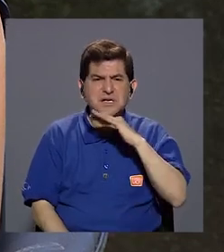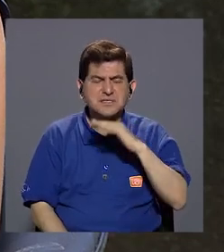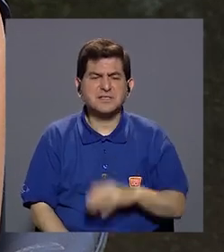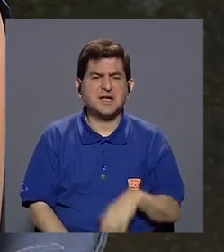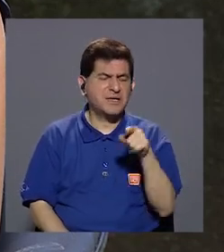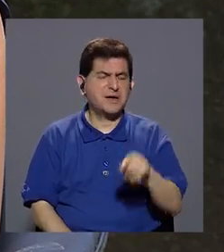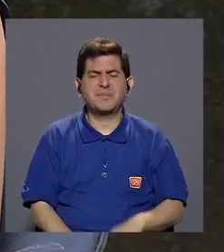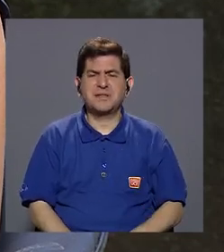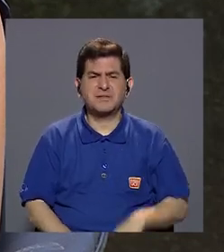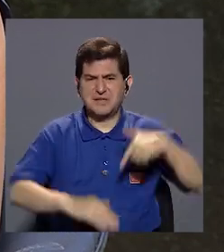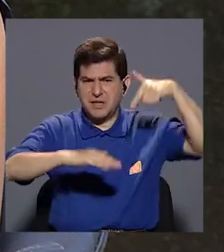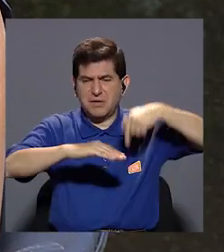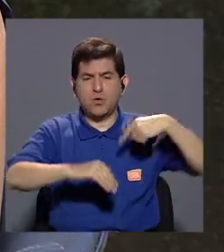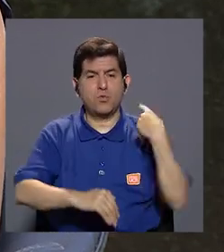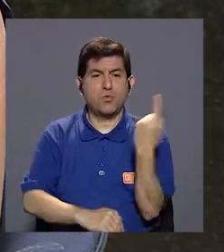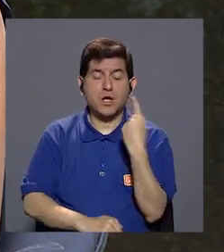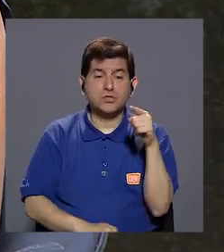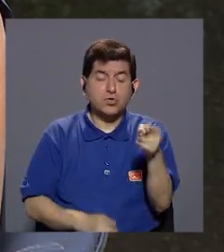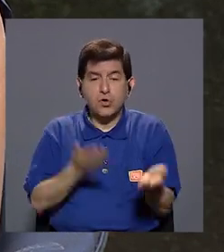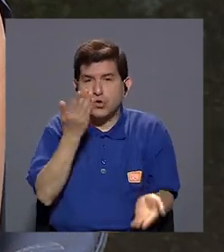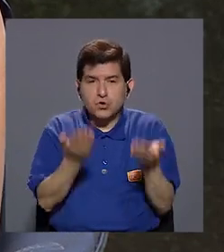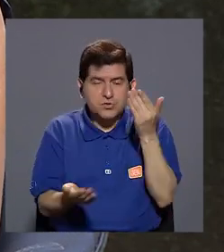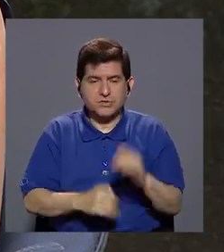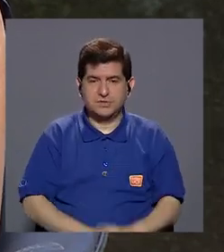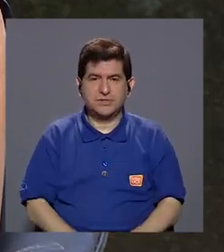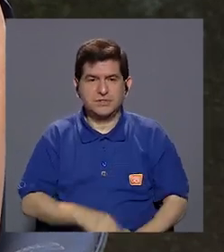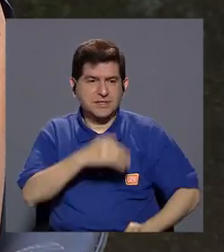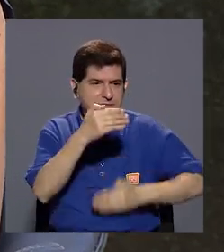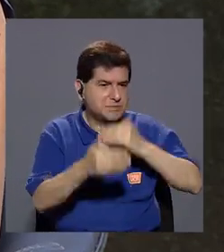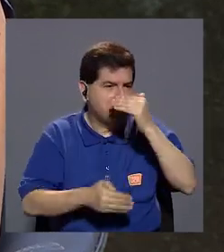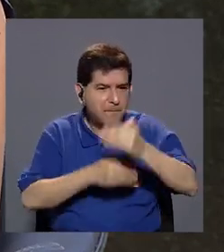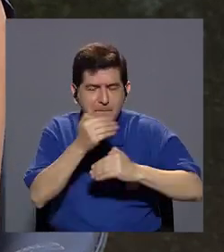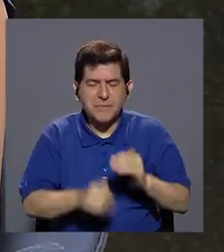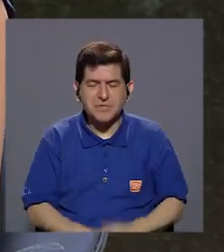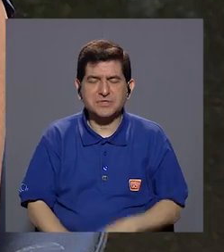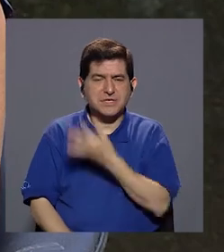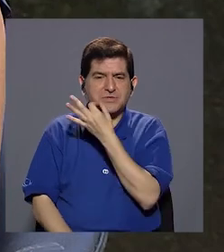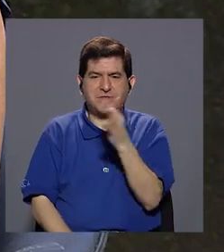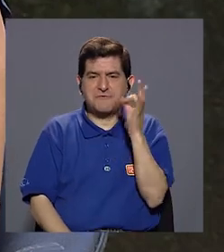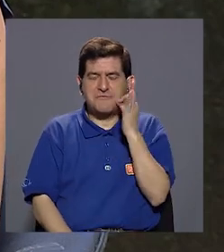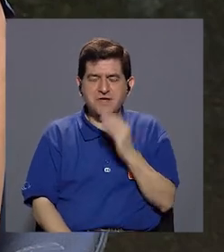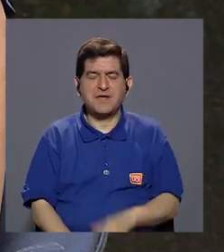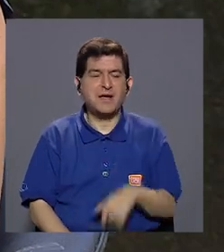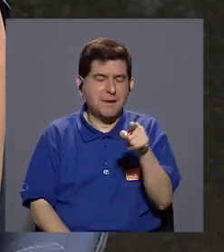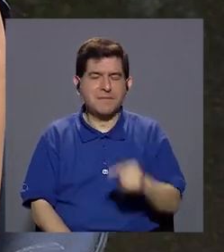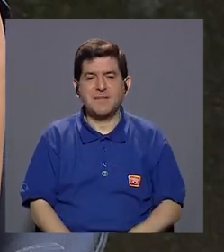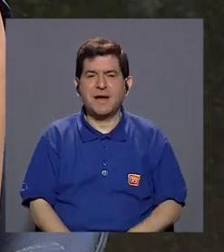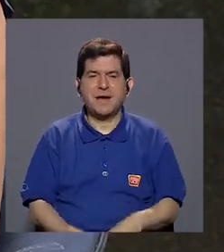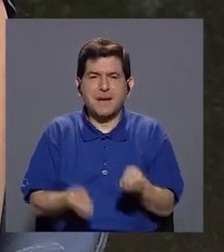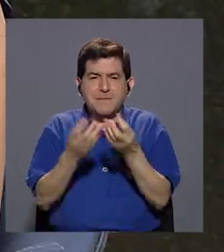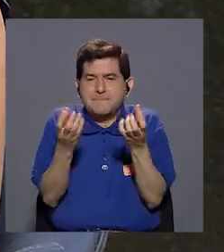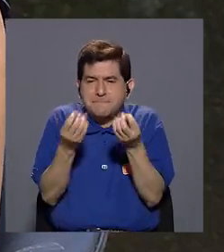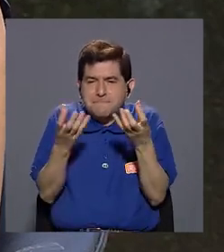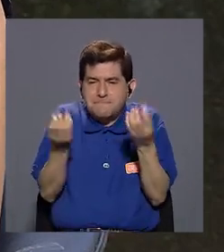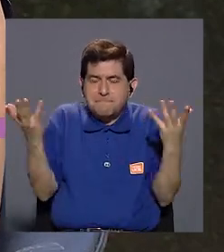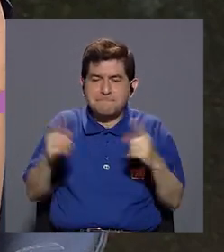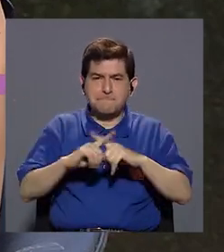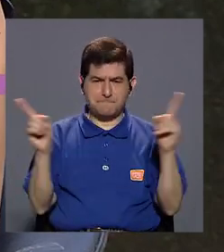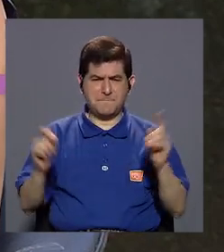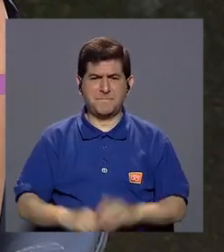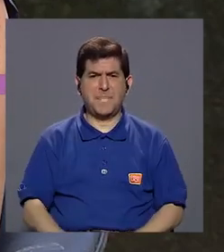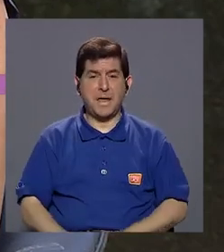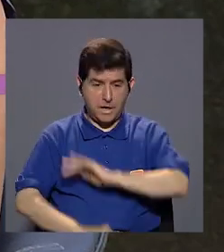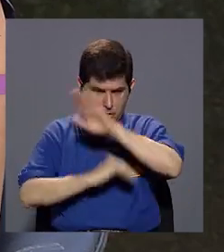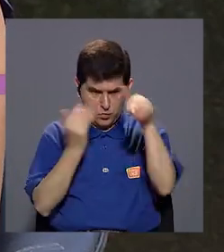las vacuna, ¿verdad? Generalmente las vacunan solo si están como en granjas para reproducción, ¿verdad? Pero sí